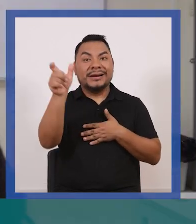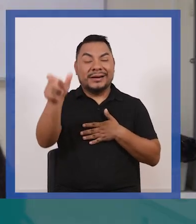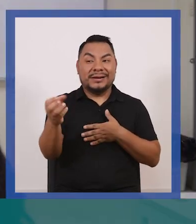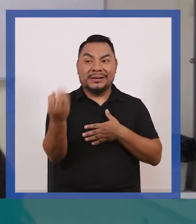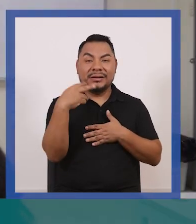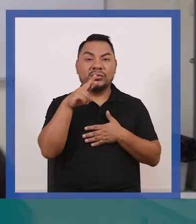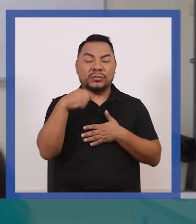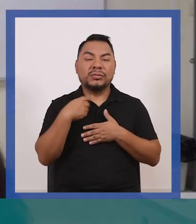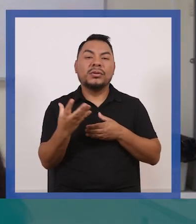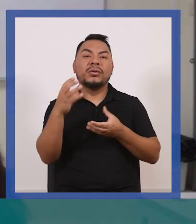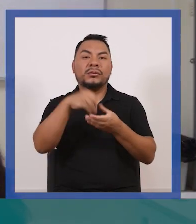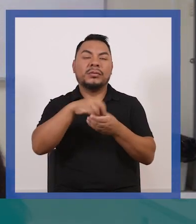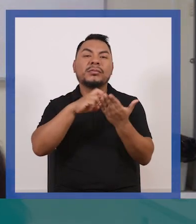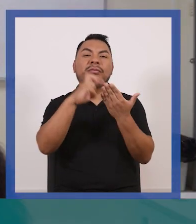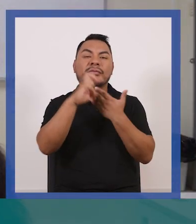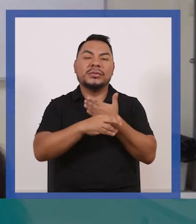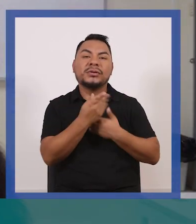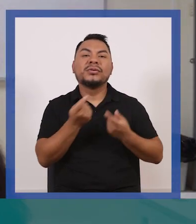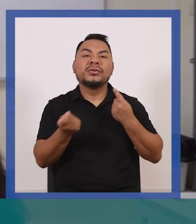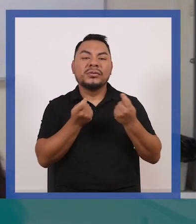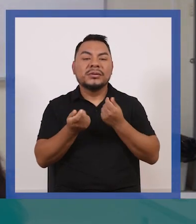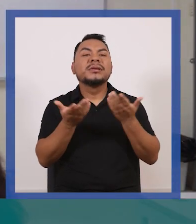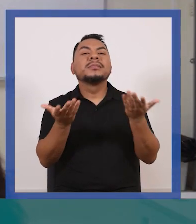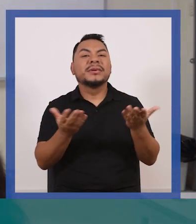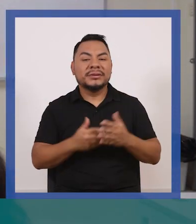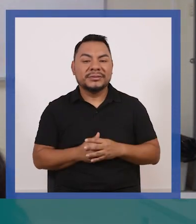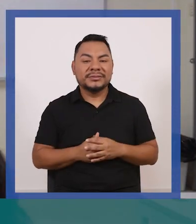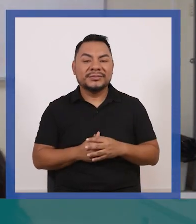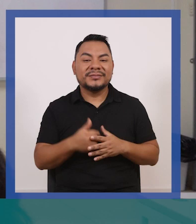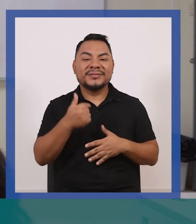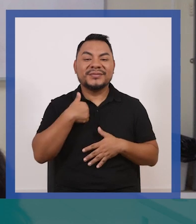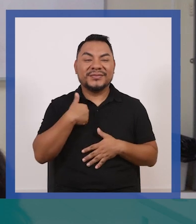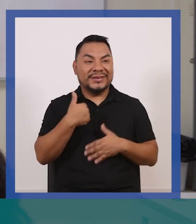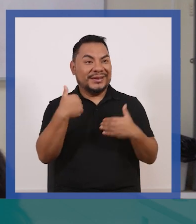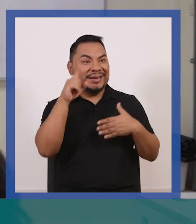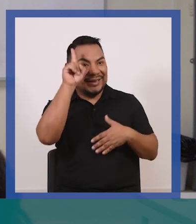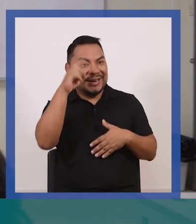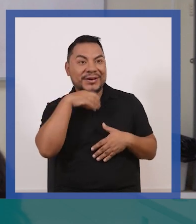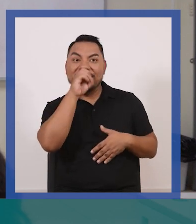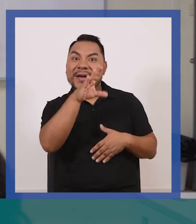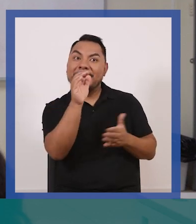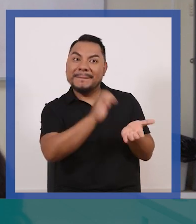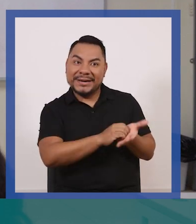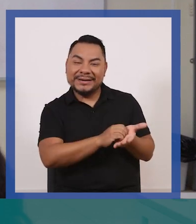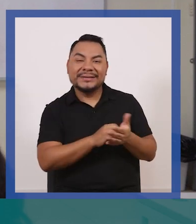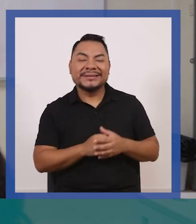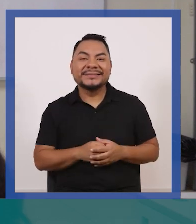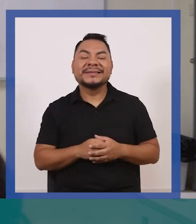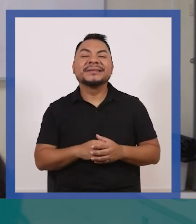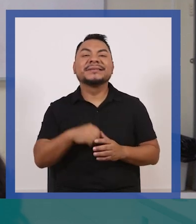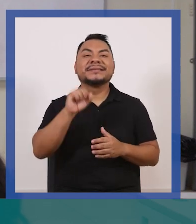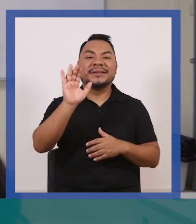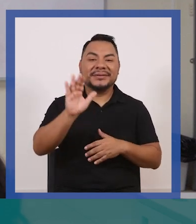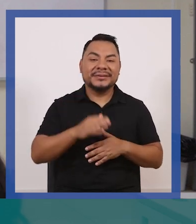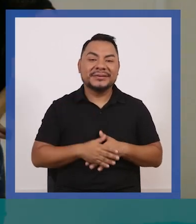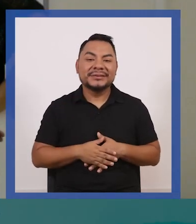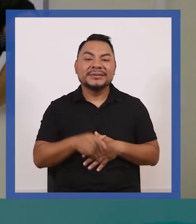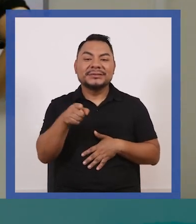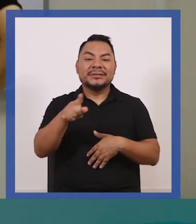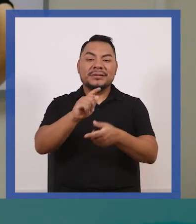en mi programa político de gobierno. ¿Qué les parece? Yo tengo que decir algo más. A ver,